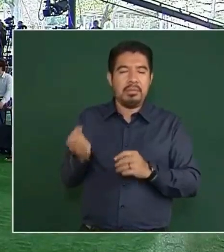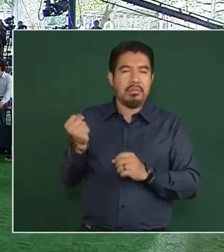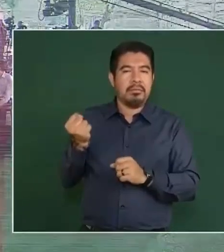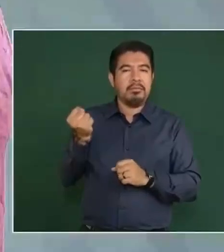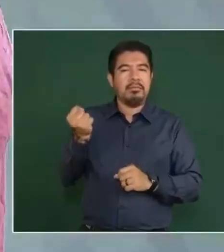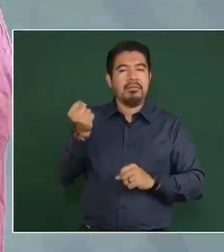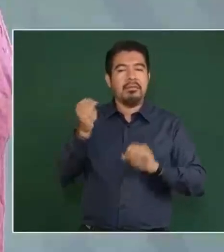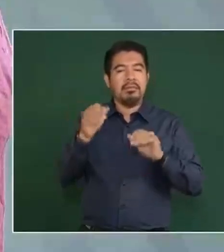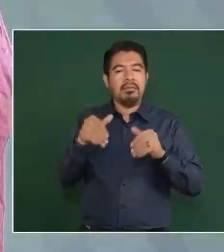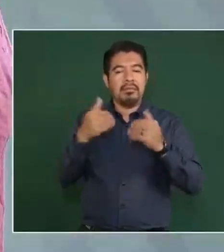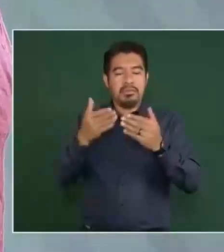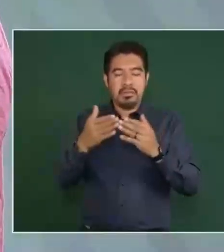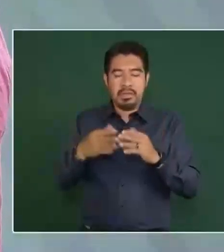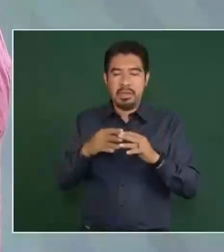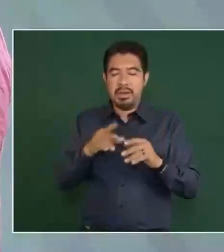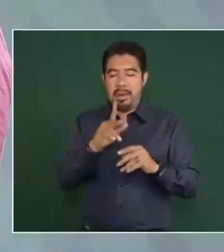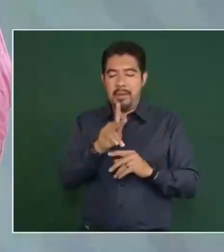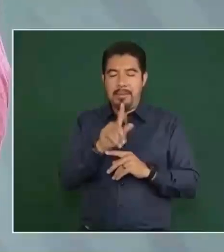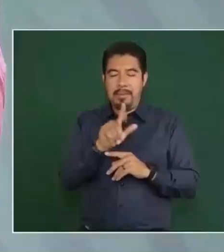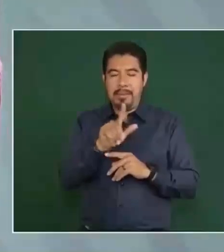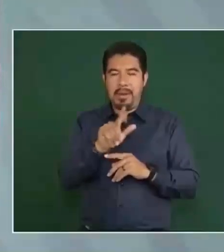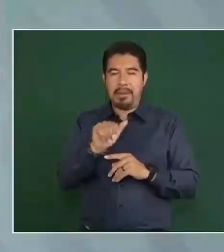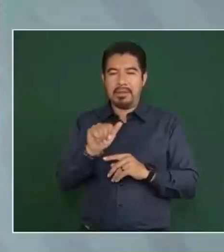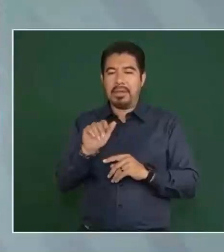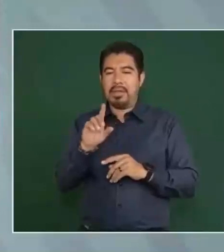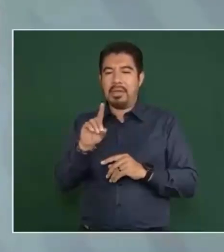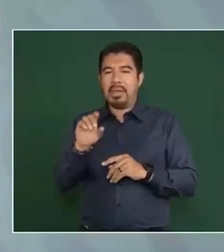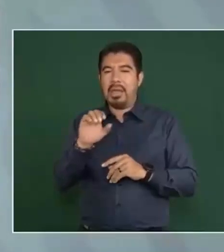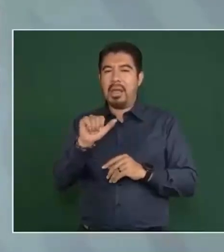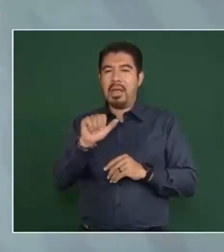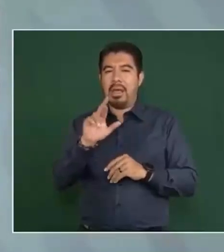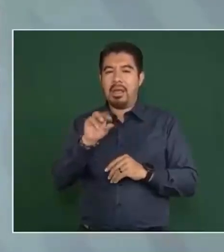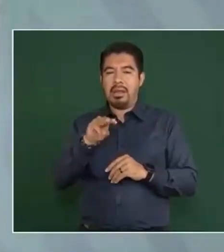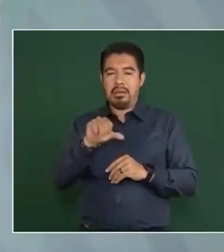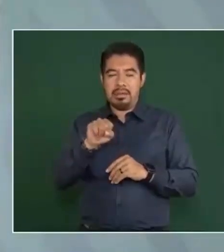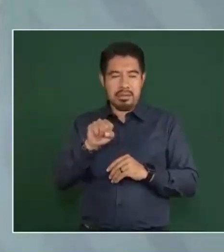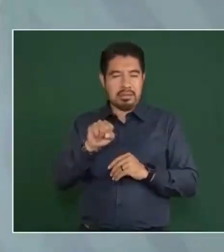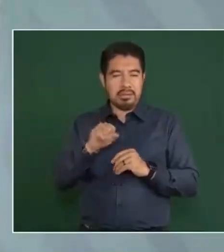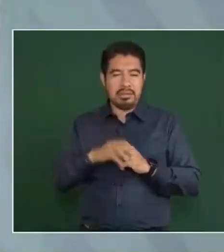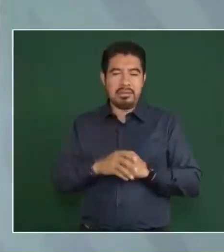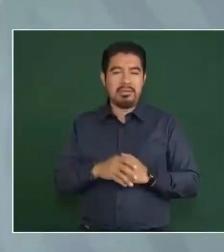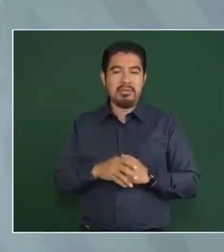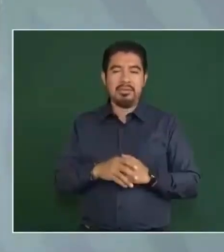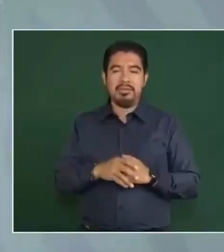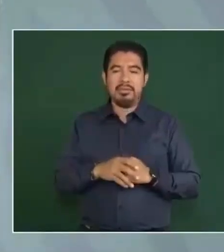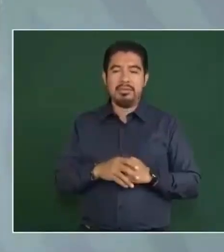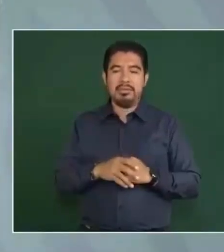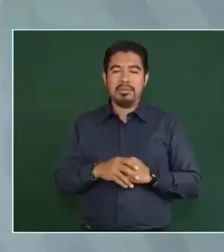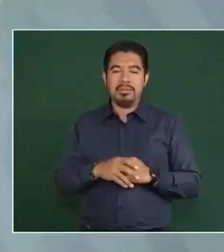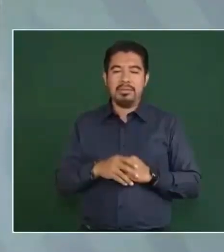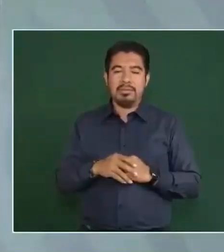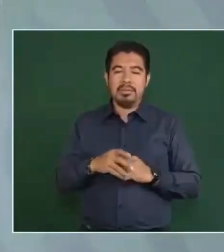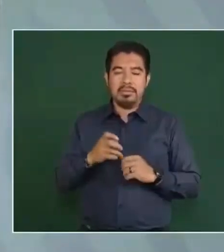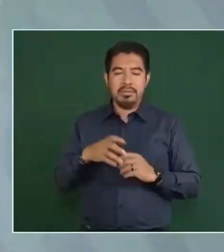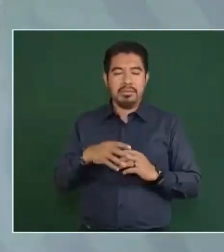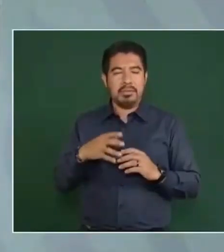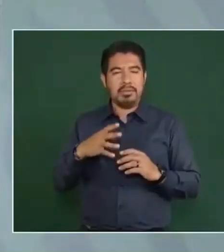de armas. Una cosa extraordinaria,